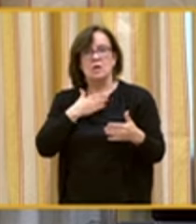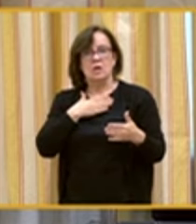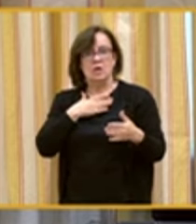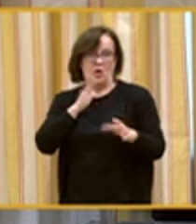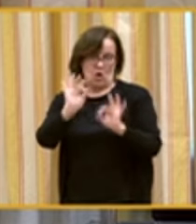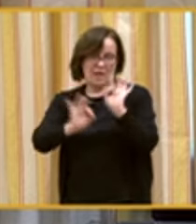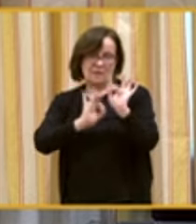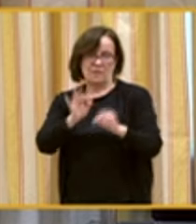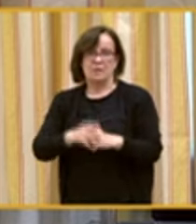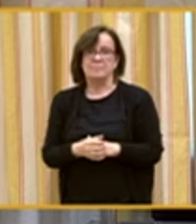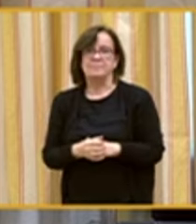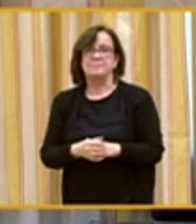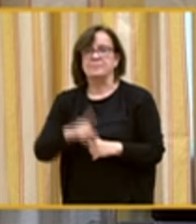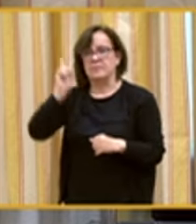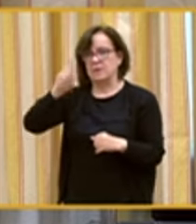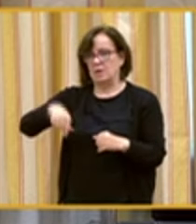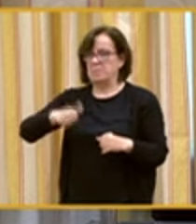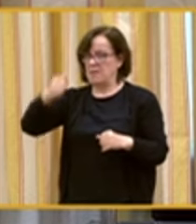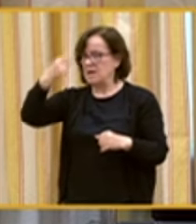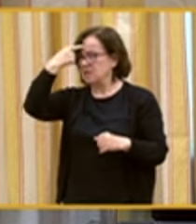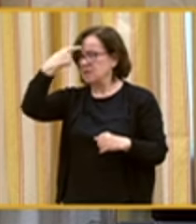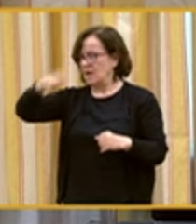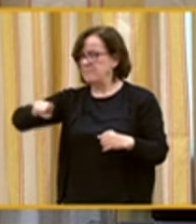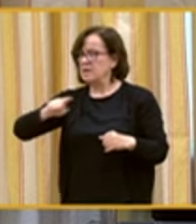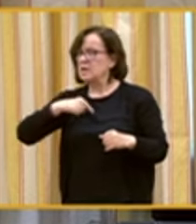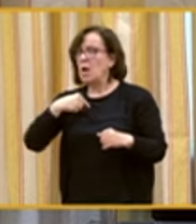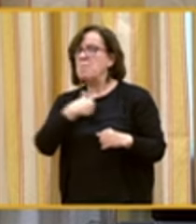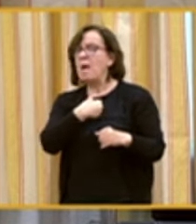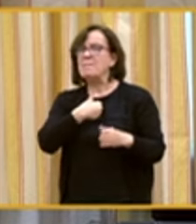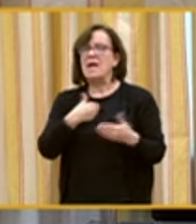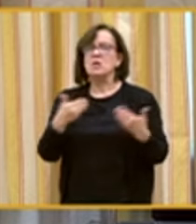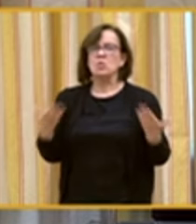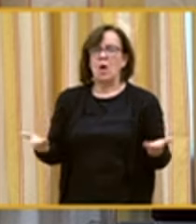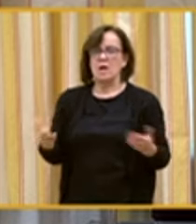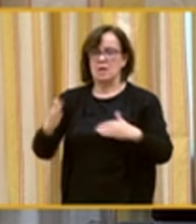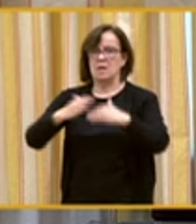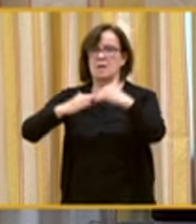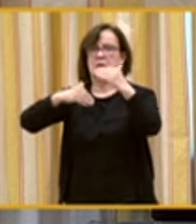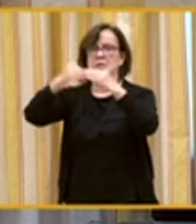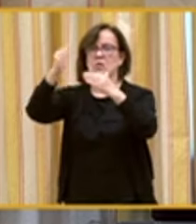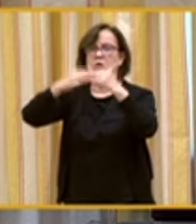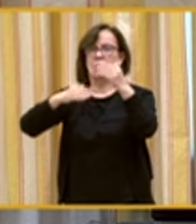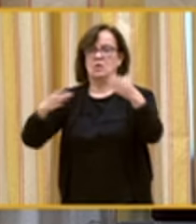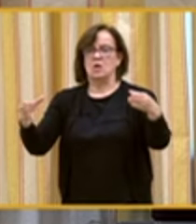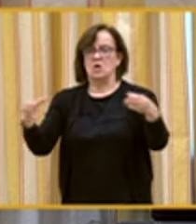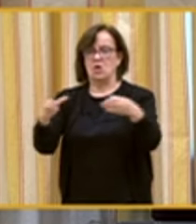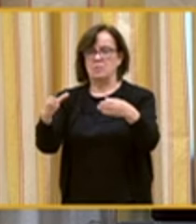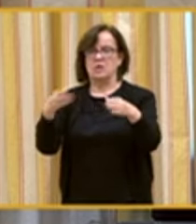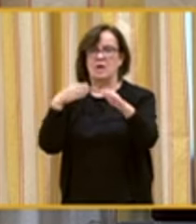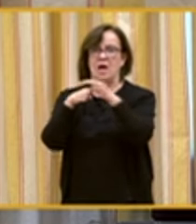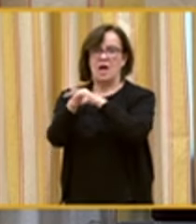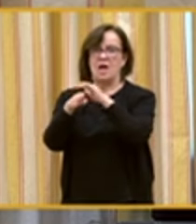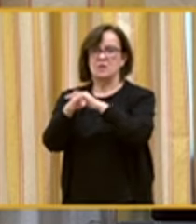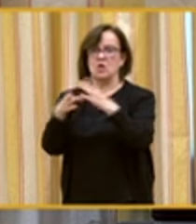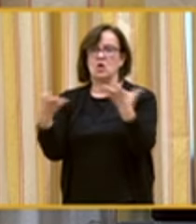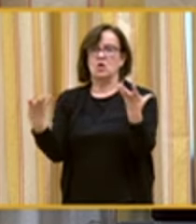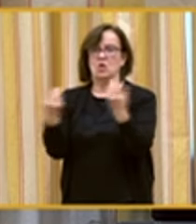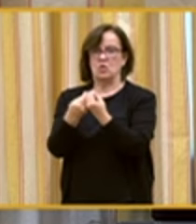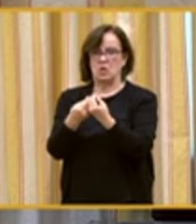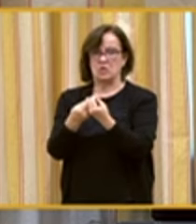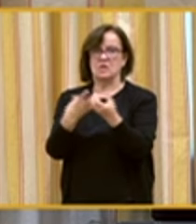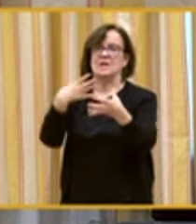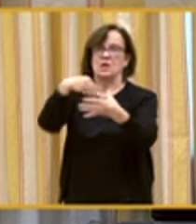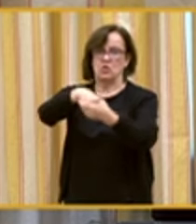organizaciones. También somos más conscientes de nuestro papel de construcción de comunidades accesibles, juntas e